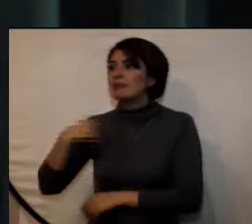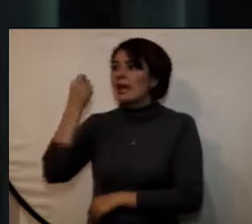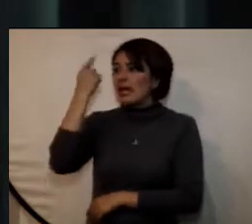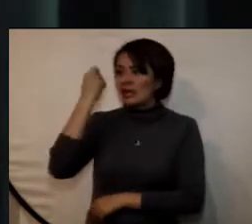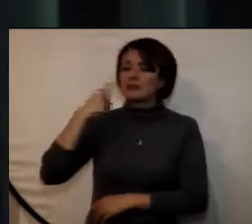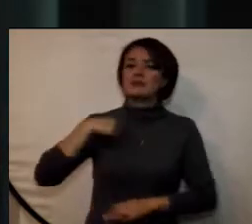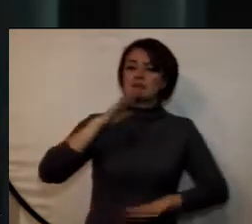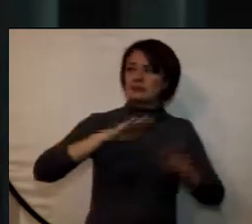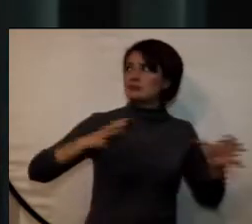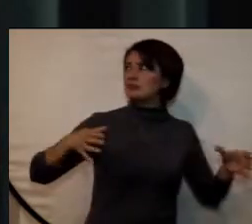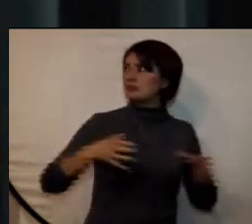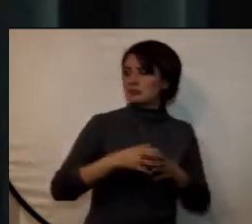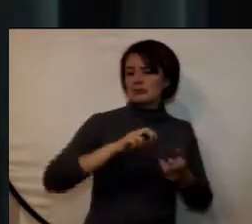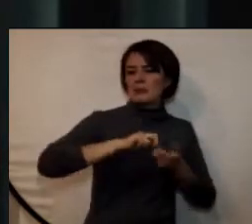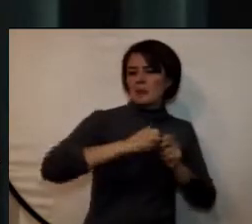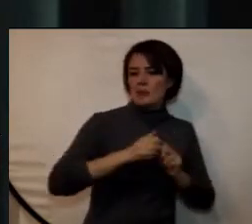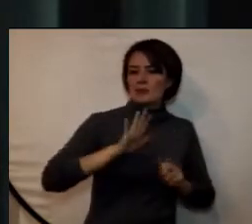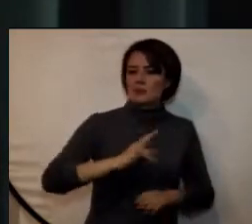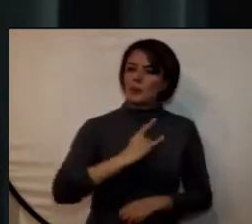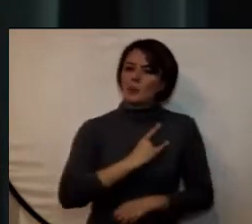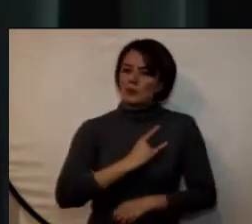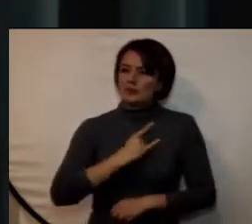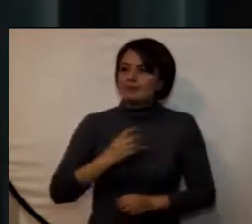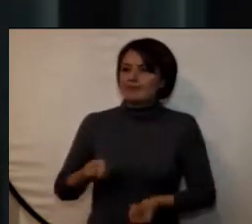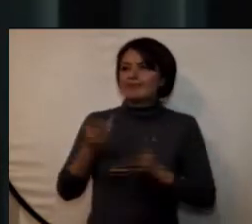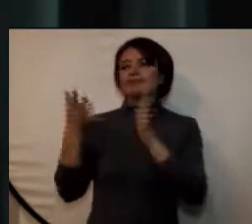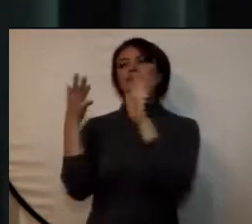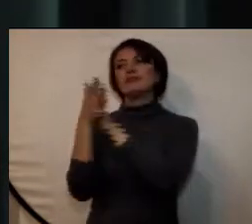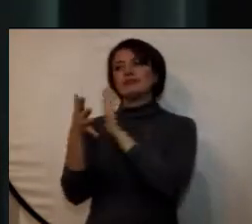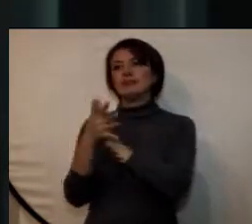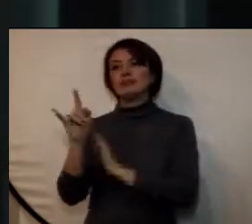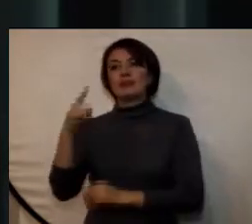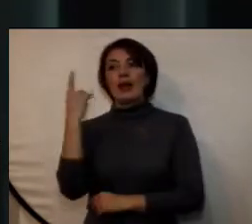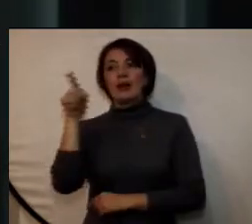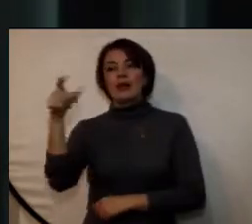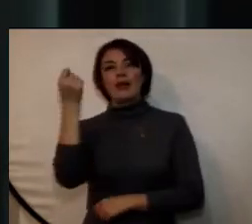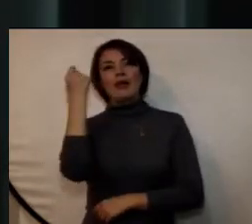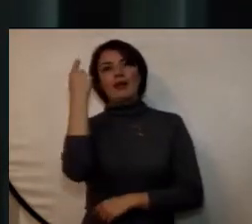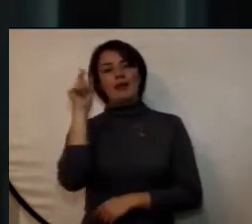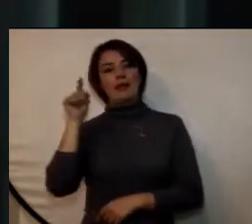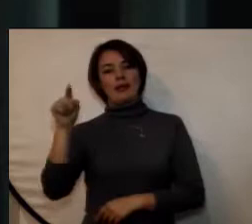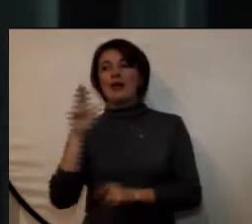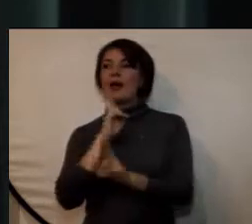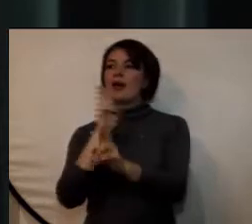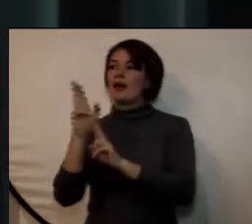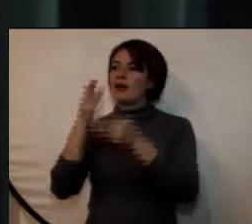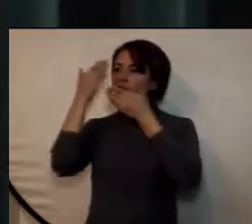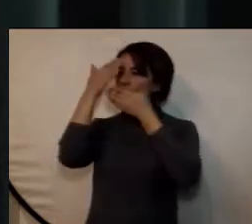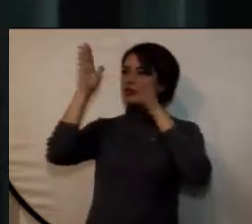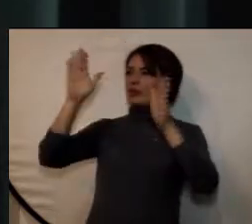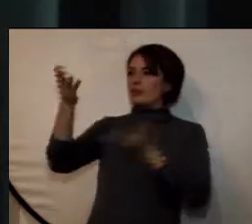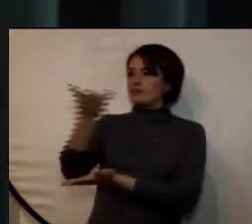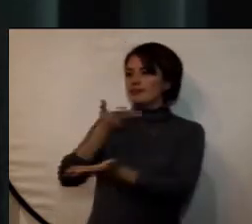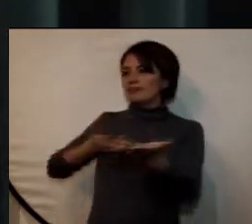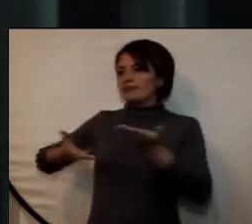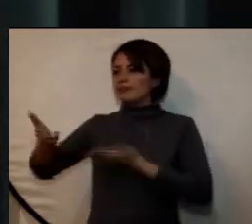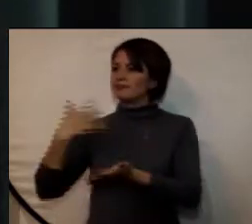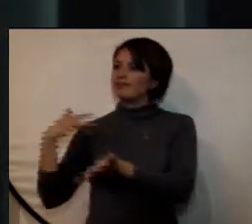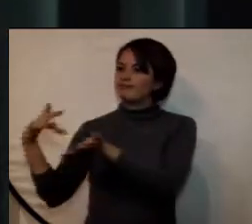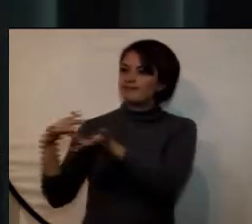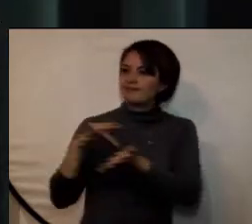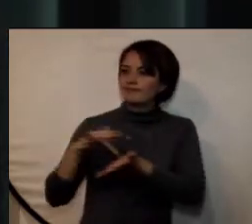problemas que tiene la universidad, de tal modo que en el marco de esa relación democracia participativa,